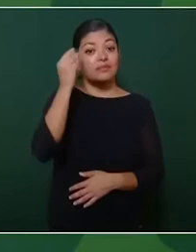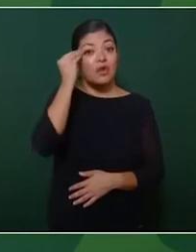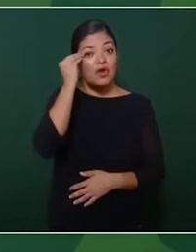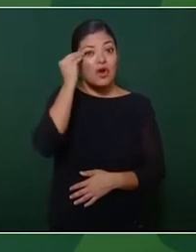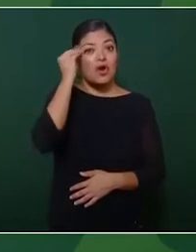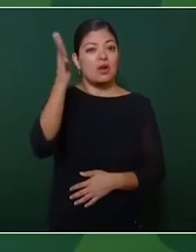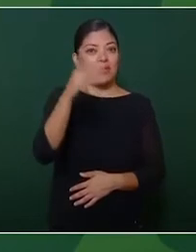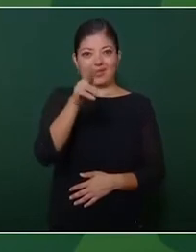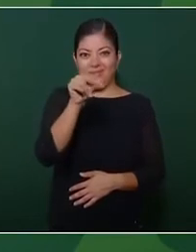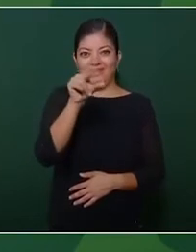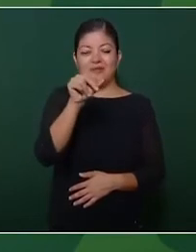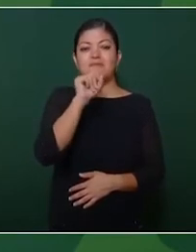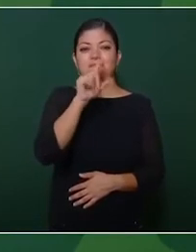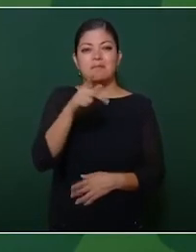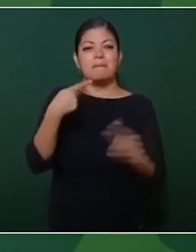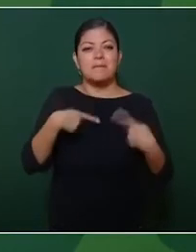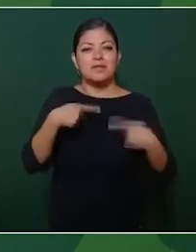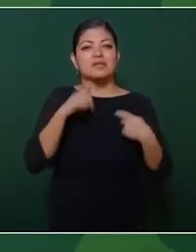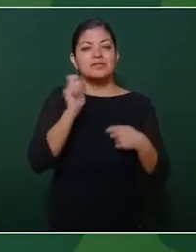conservadores.